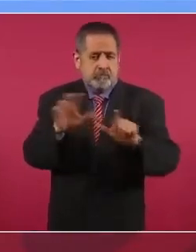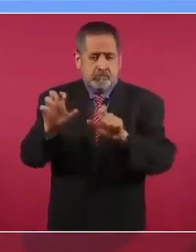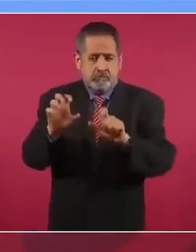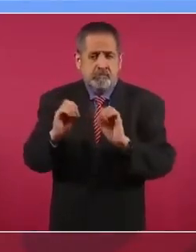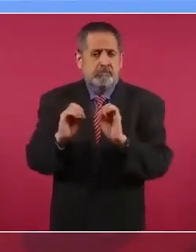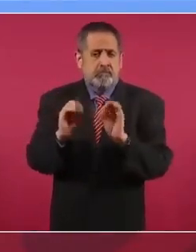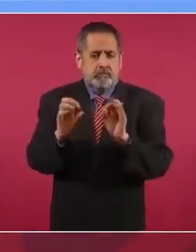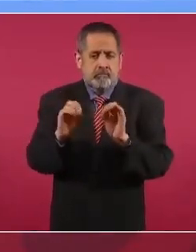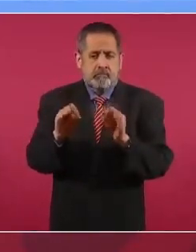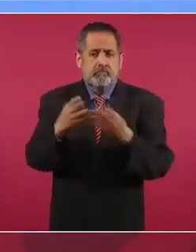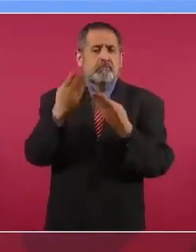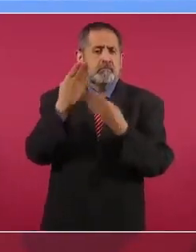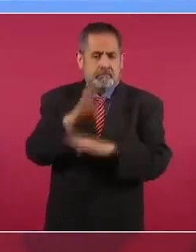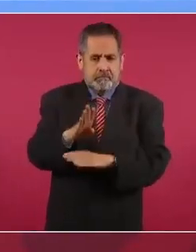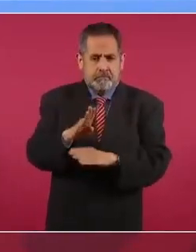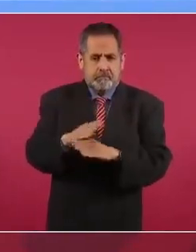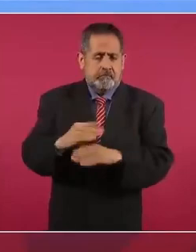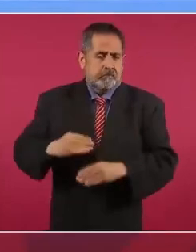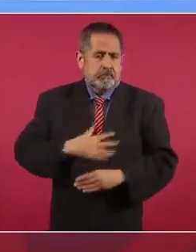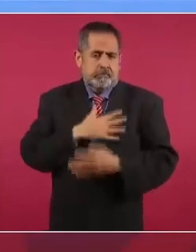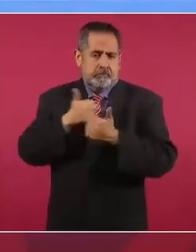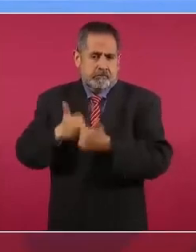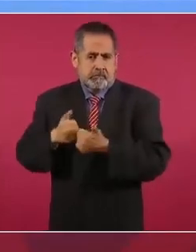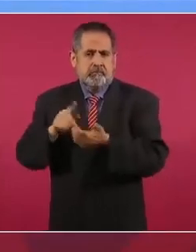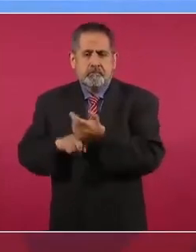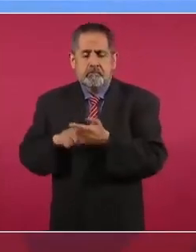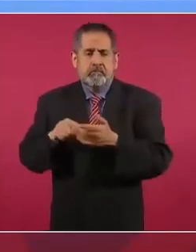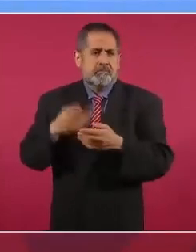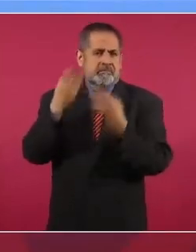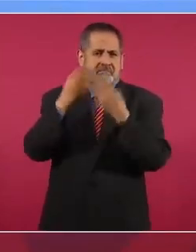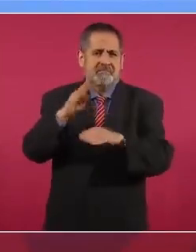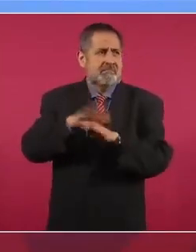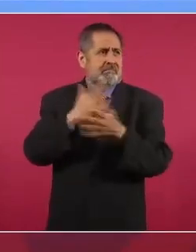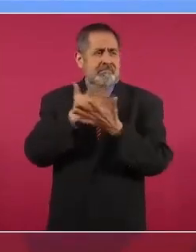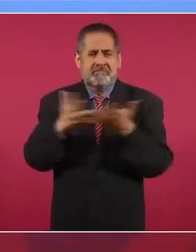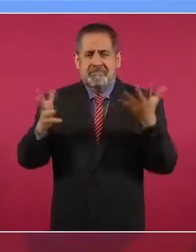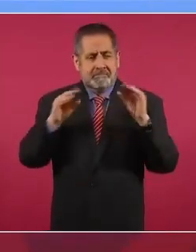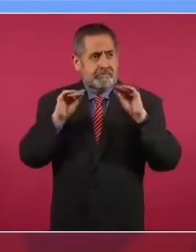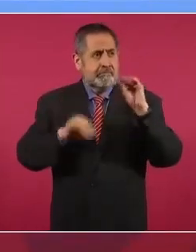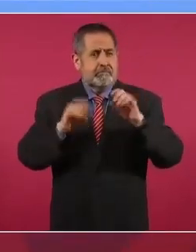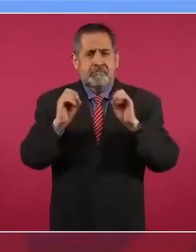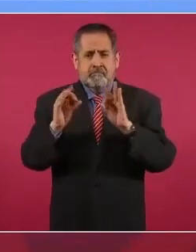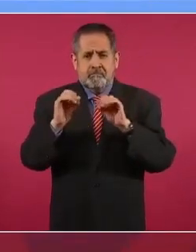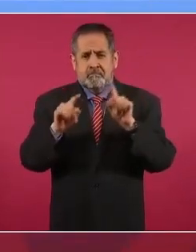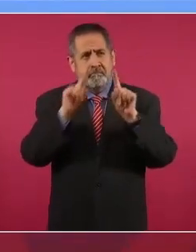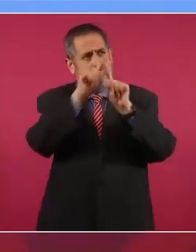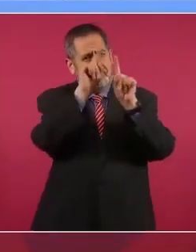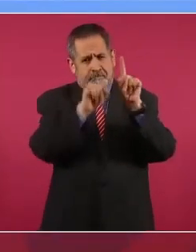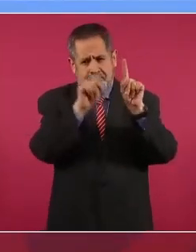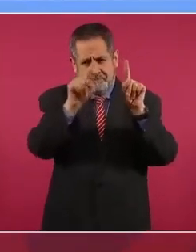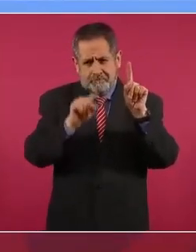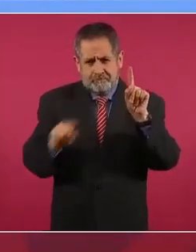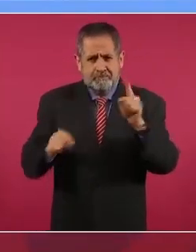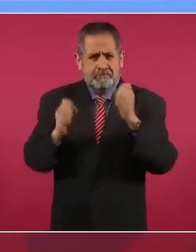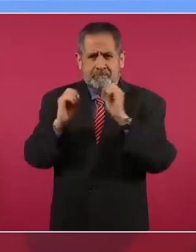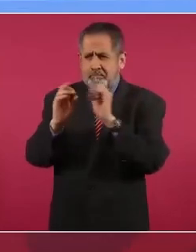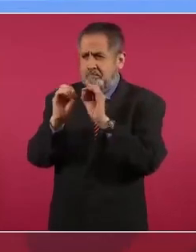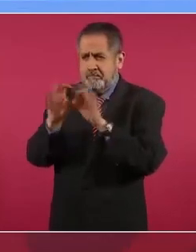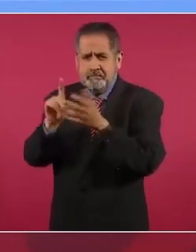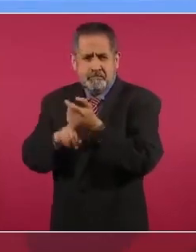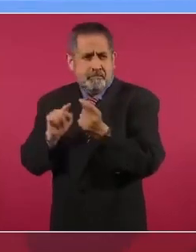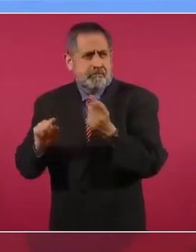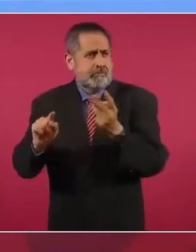sucursales del Banco del Bienestar. Va a ser el banco más grande de México, con más sucursales.